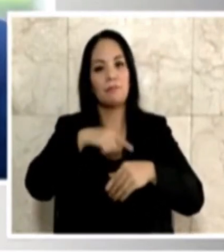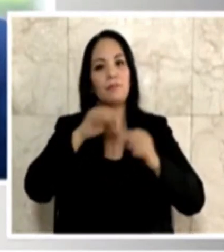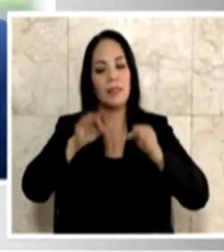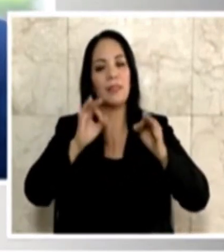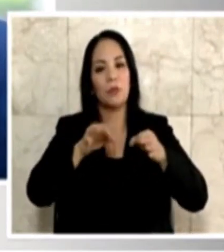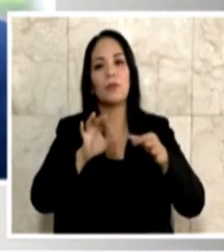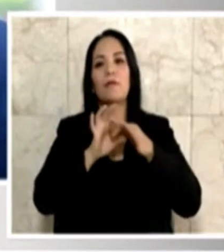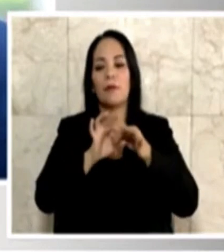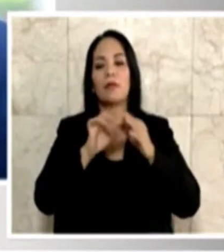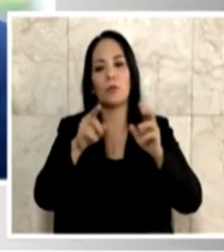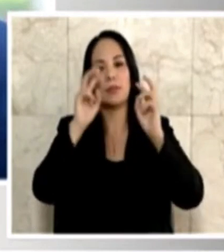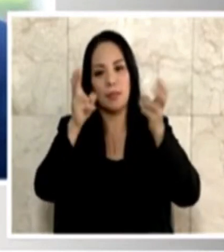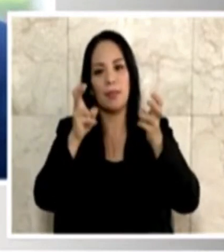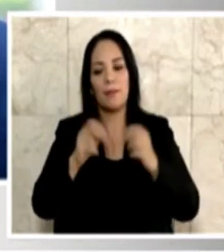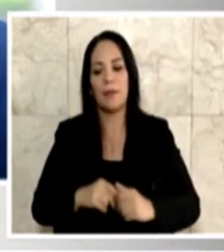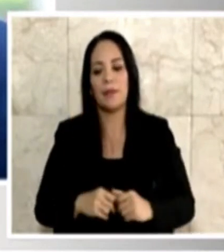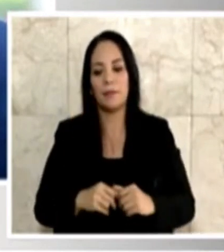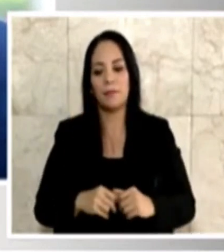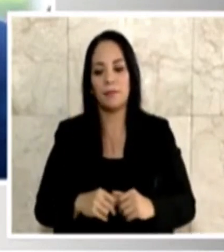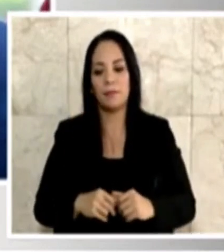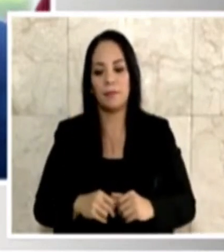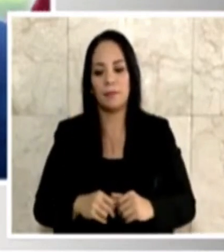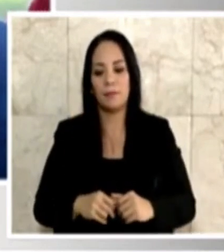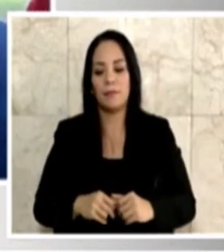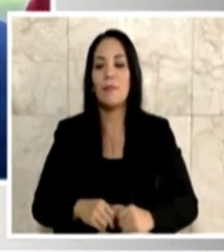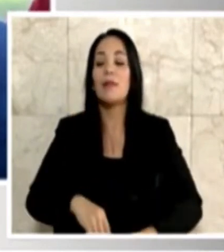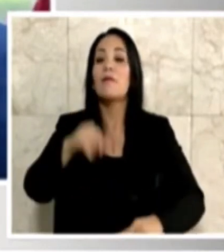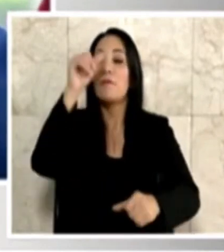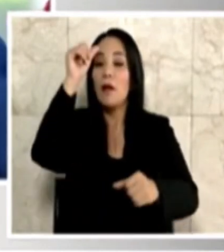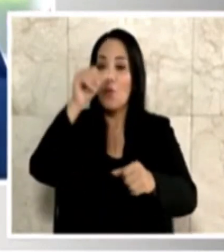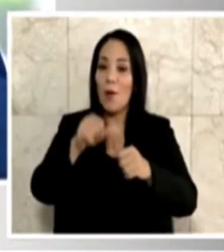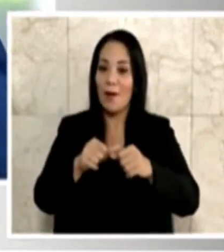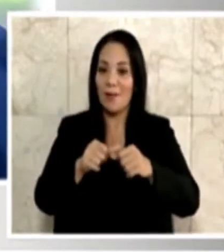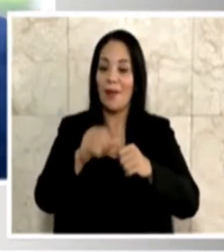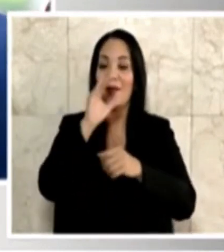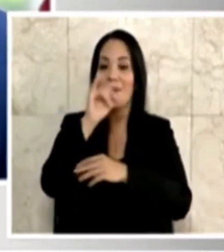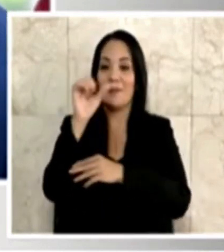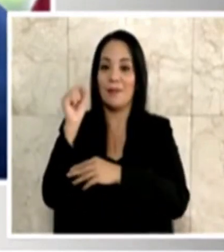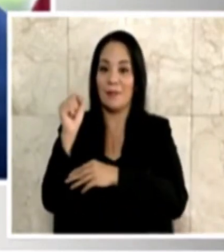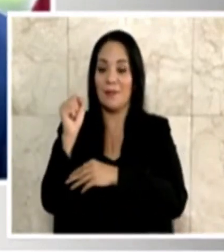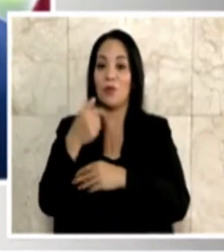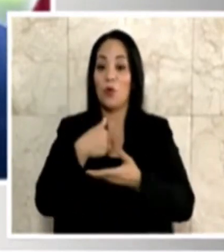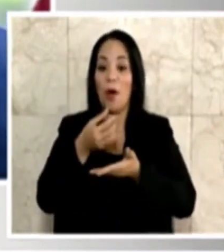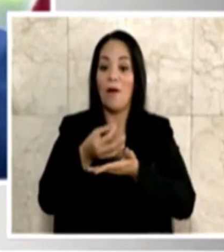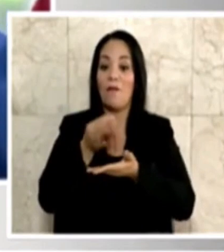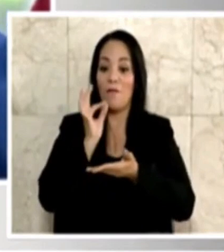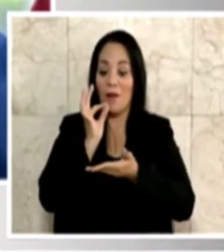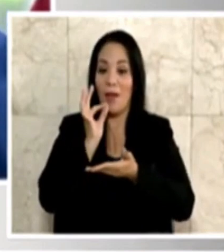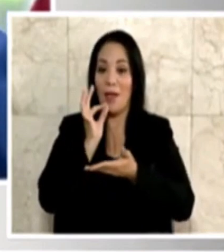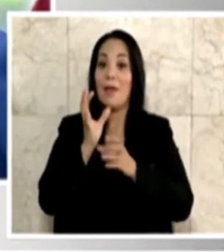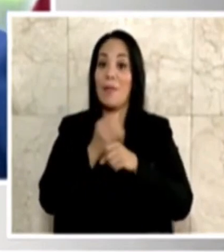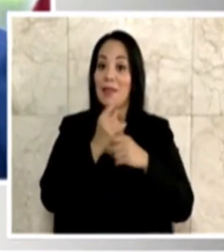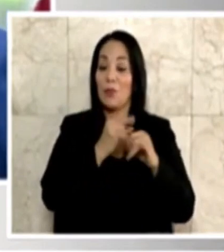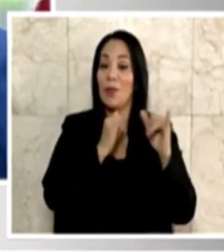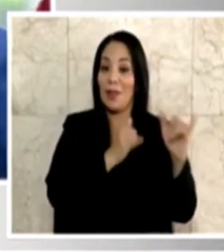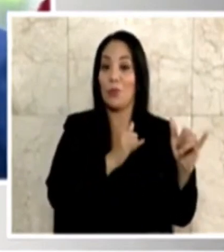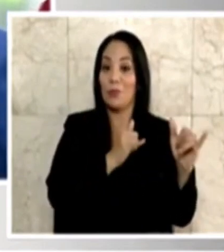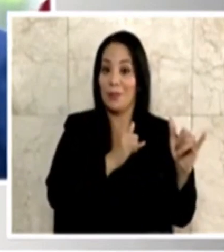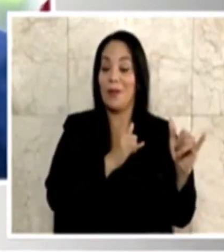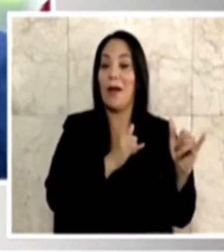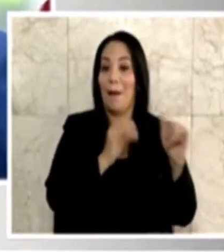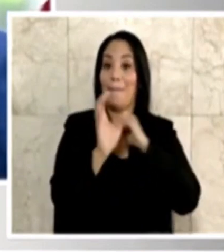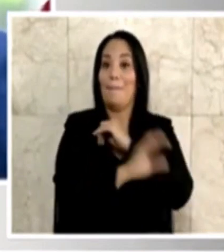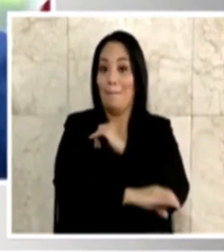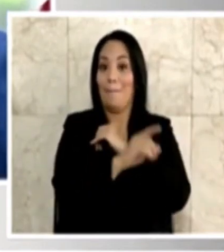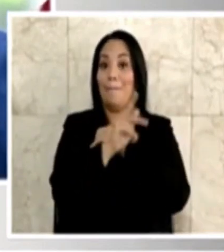en relación a esto. Y acuérdense que en la caja yo tomo café y me sacan una denuncia y denuncia penal. Entonces,